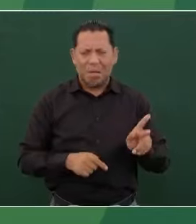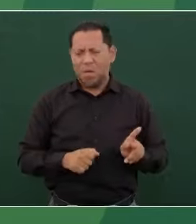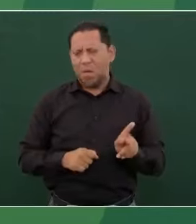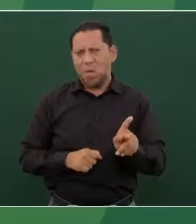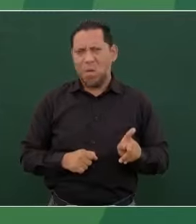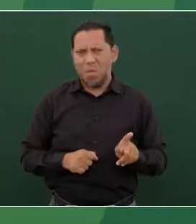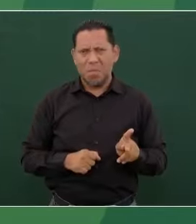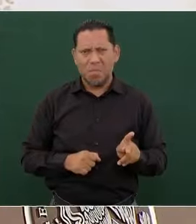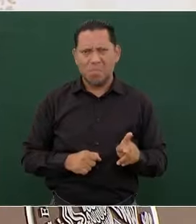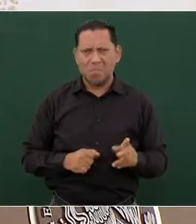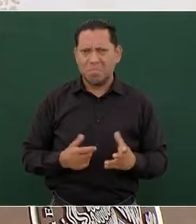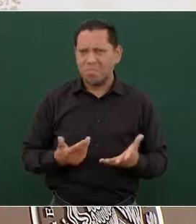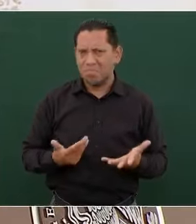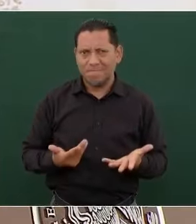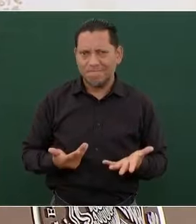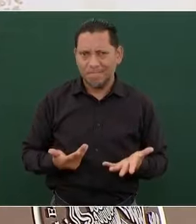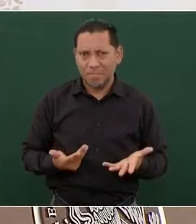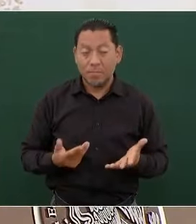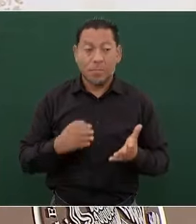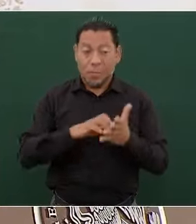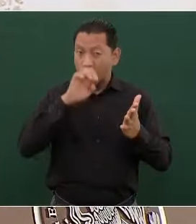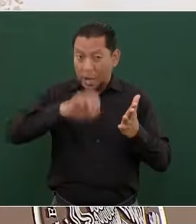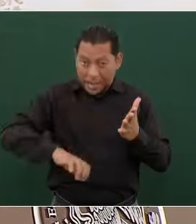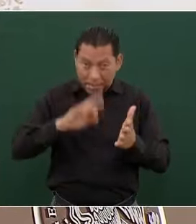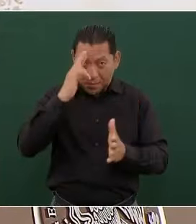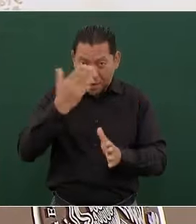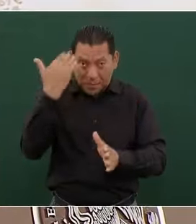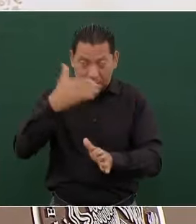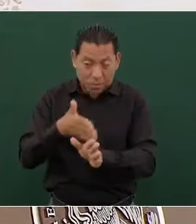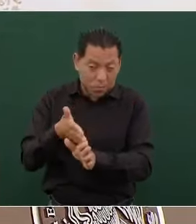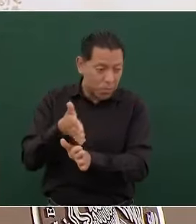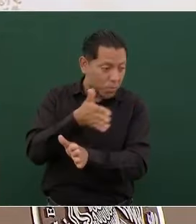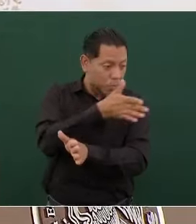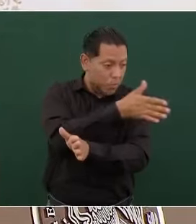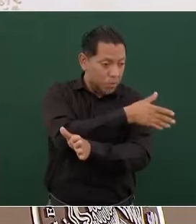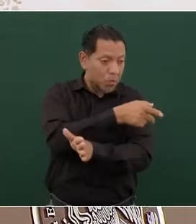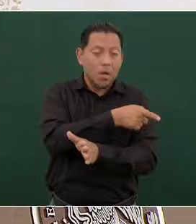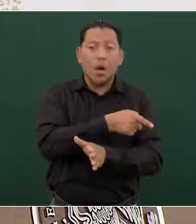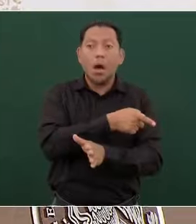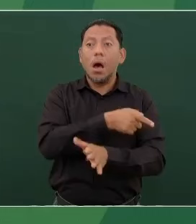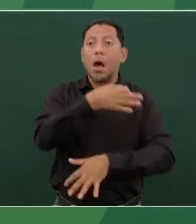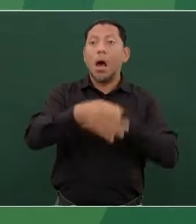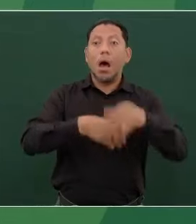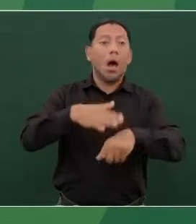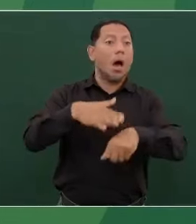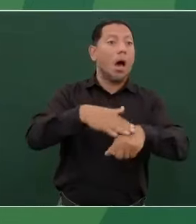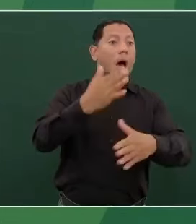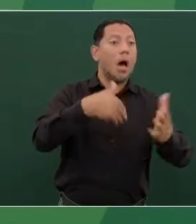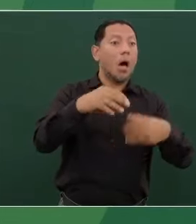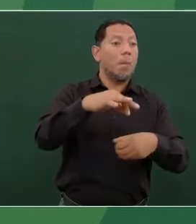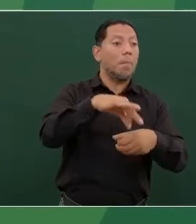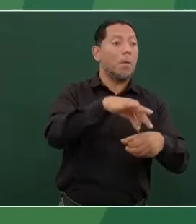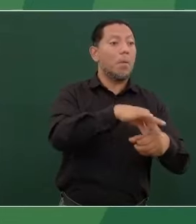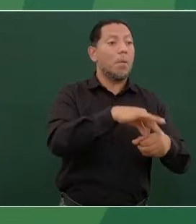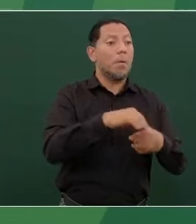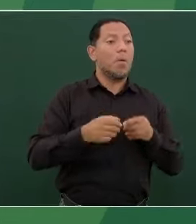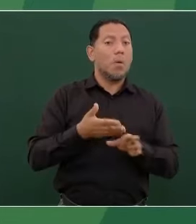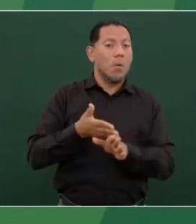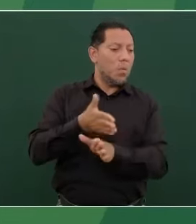habían elecciones, pero nada más